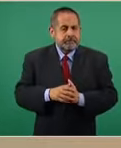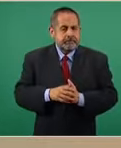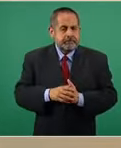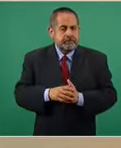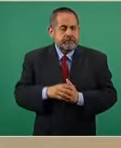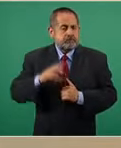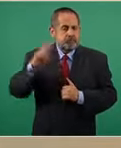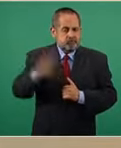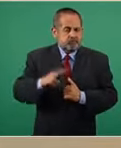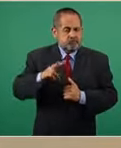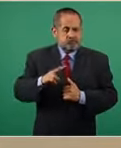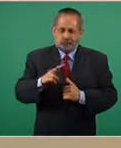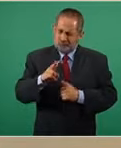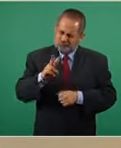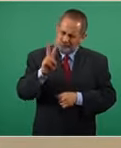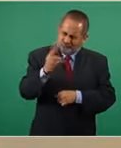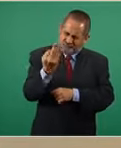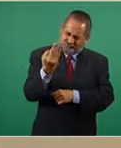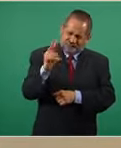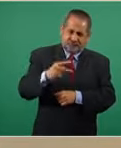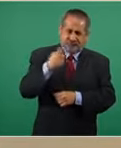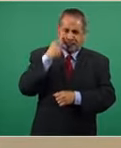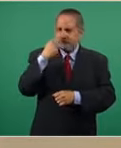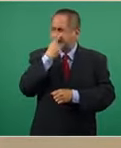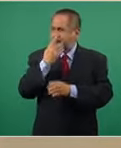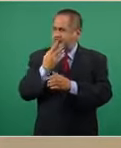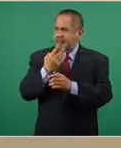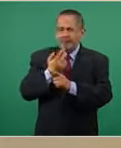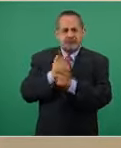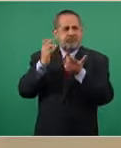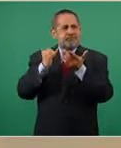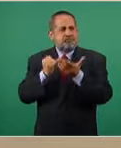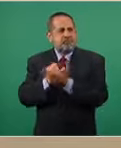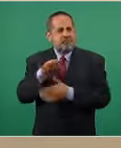auténtica democracia en nuestro país.